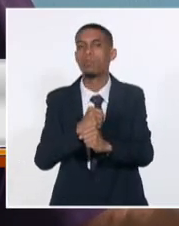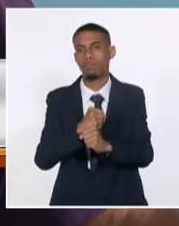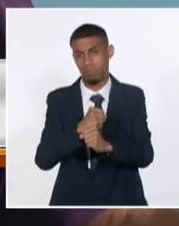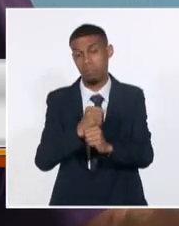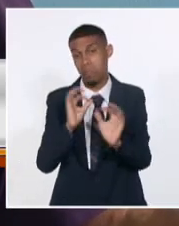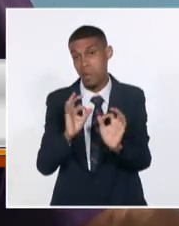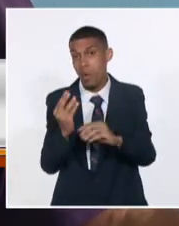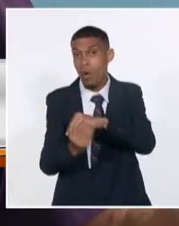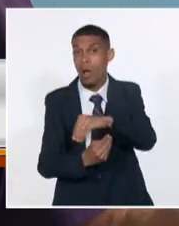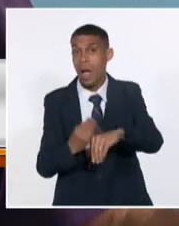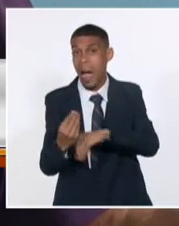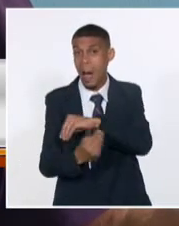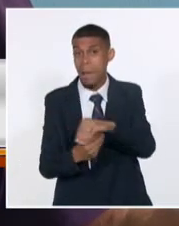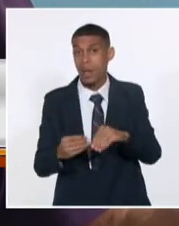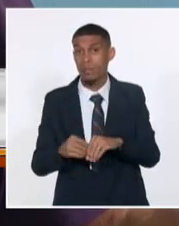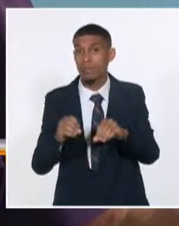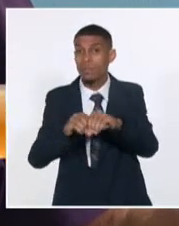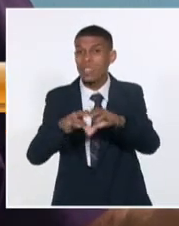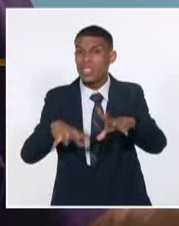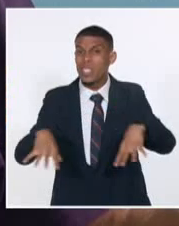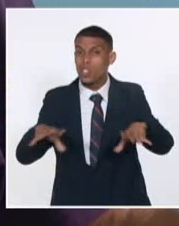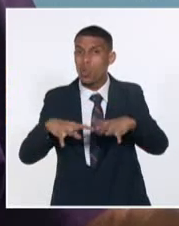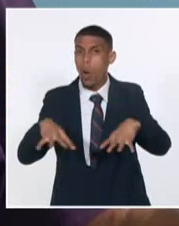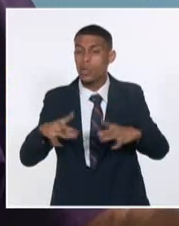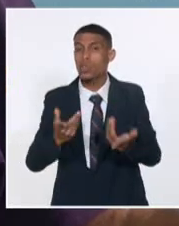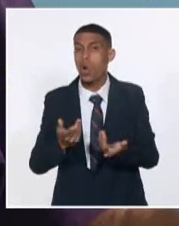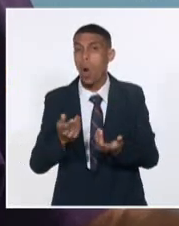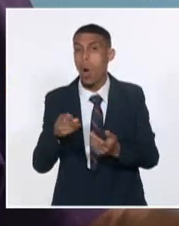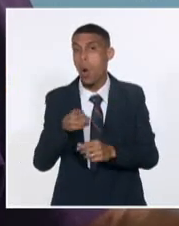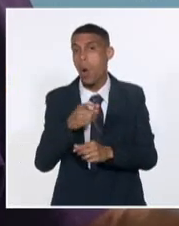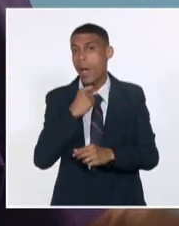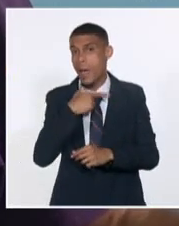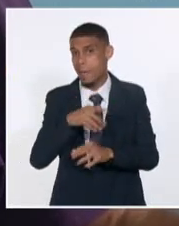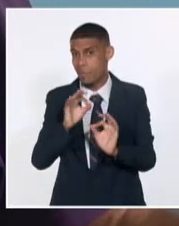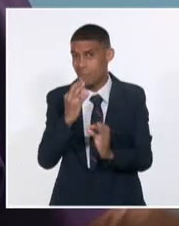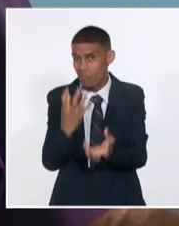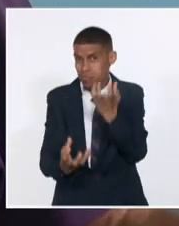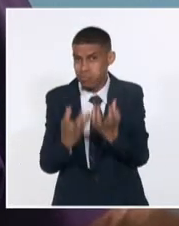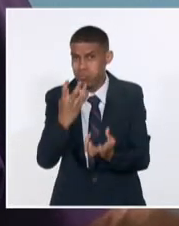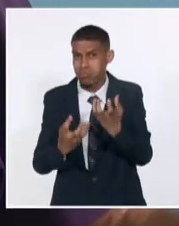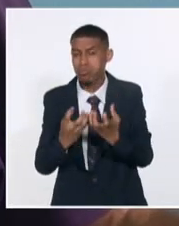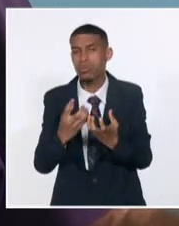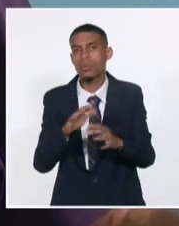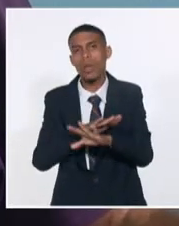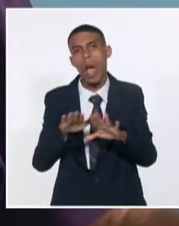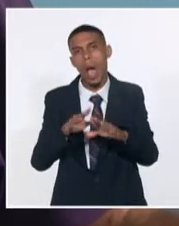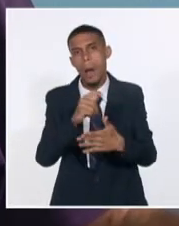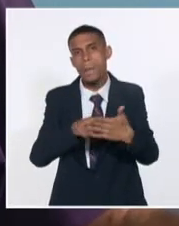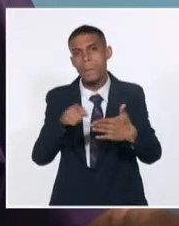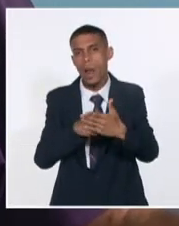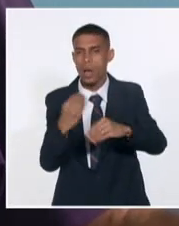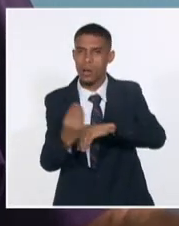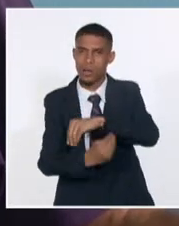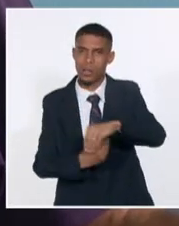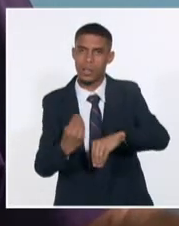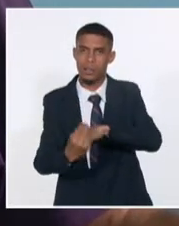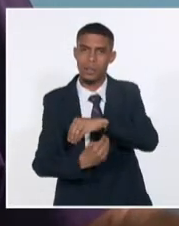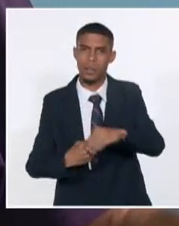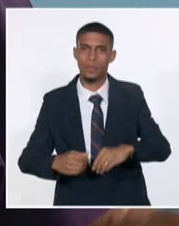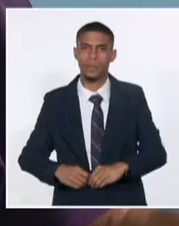Ante situaciones excepcionales, tenemos determinada organización para enfrentar situaciones